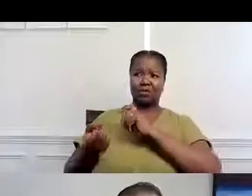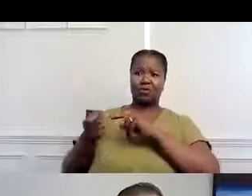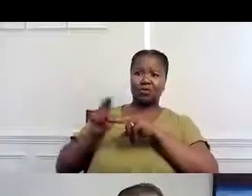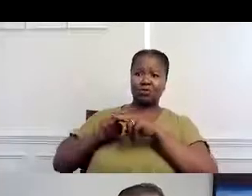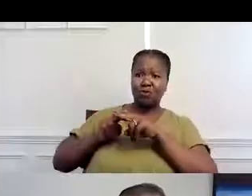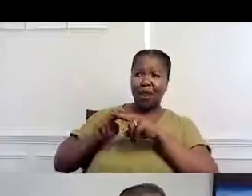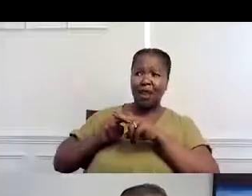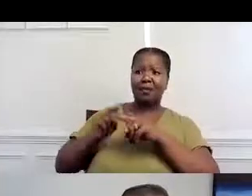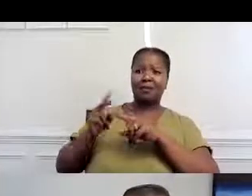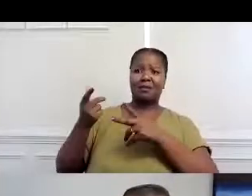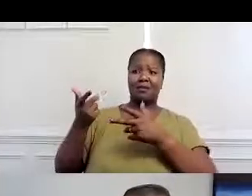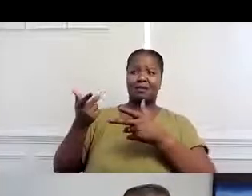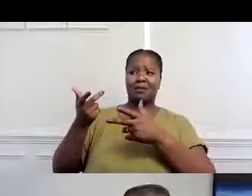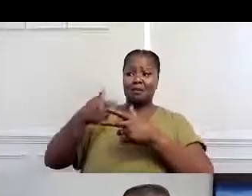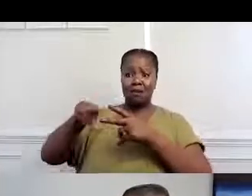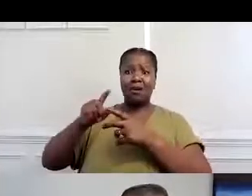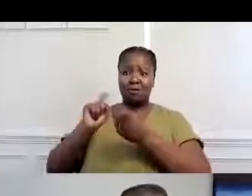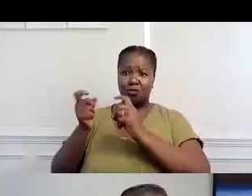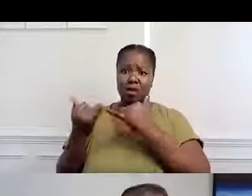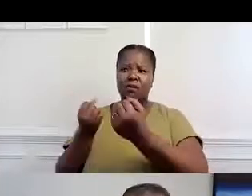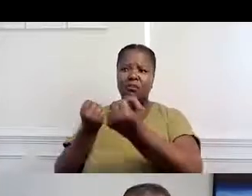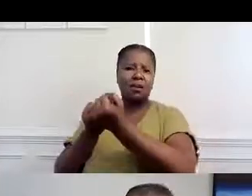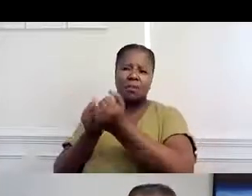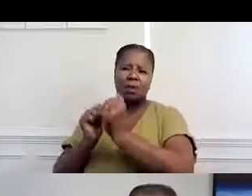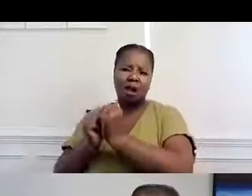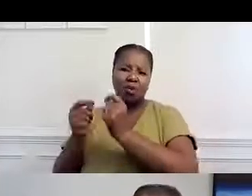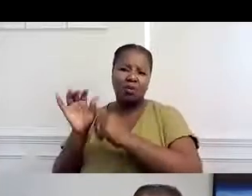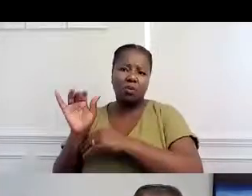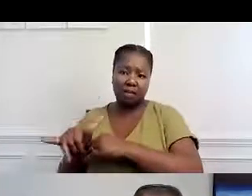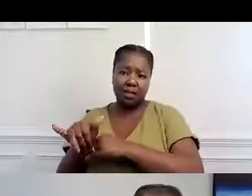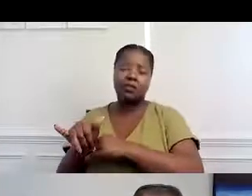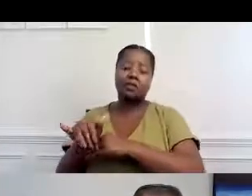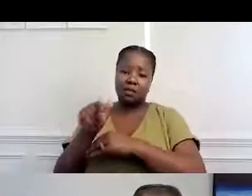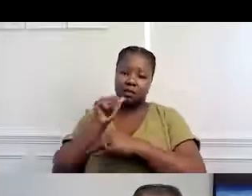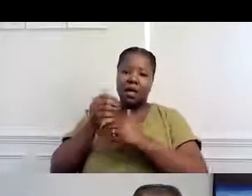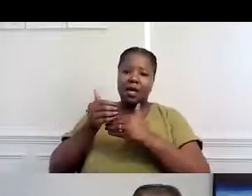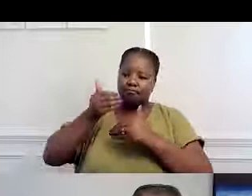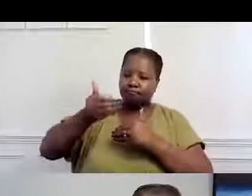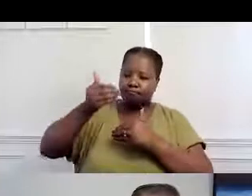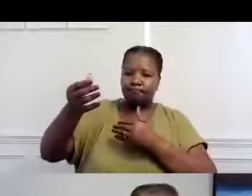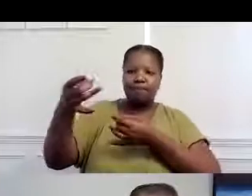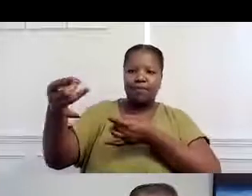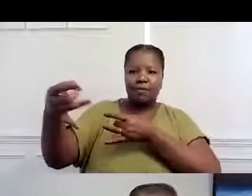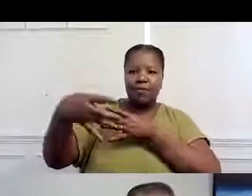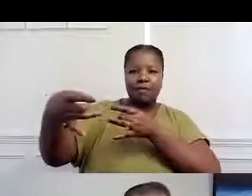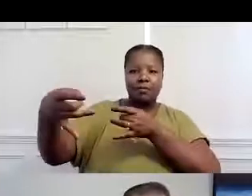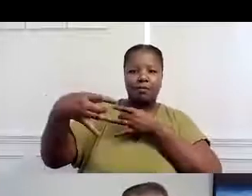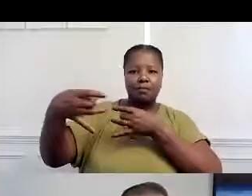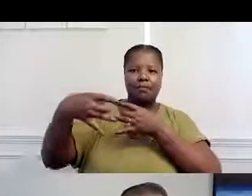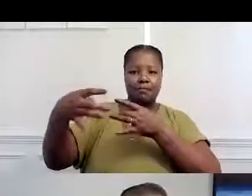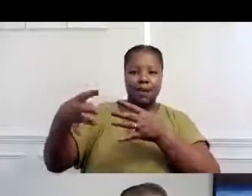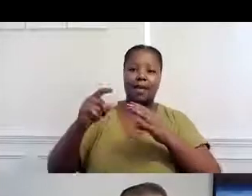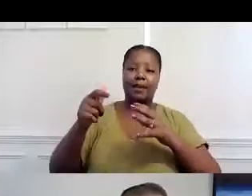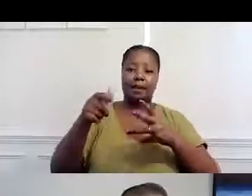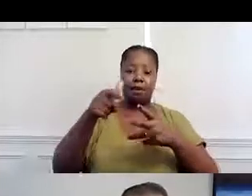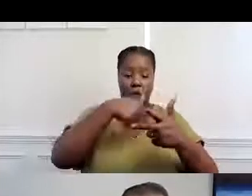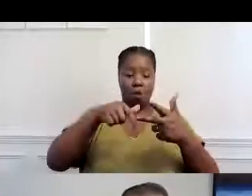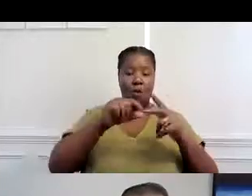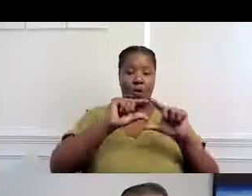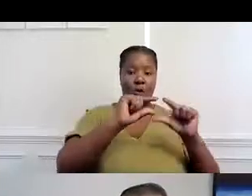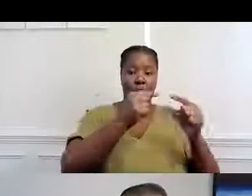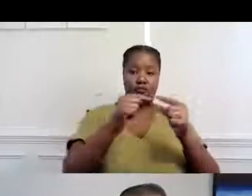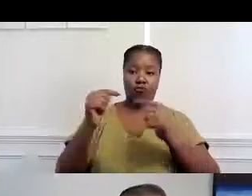programa de transporte. Y tenemos que revisar cómo ha cambiado el programa de transporte. Y luego, claro, tener